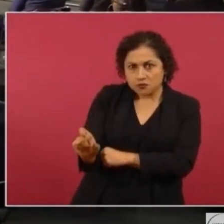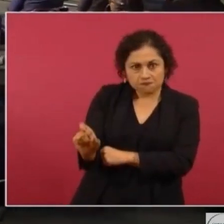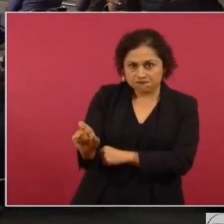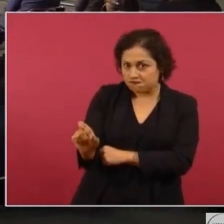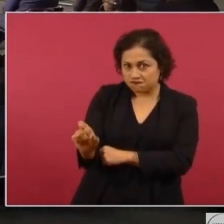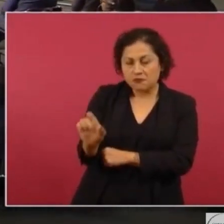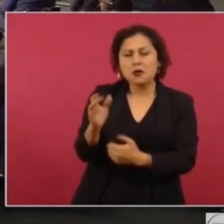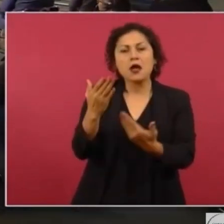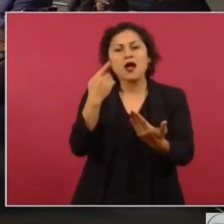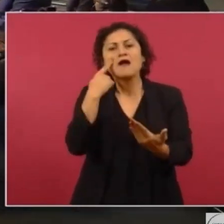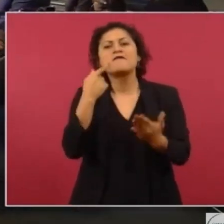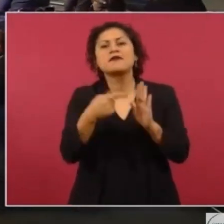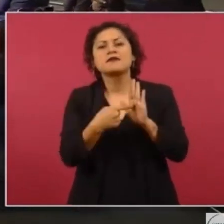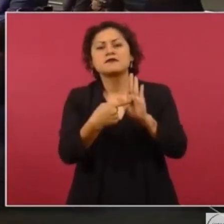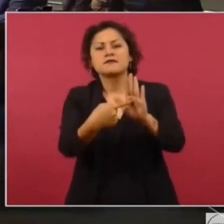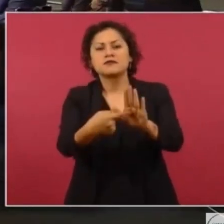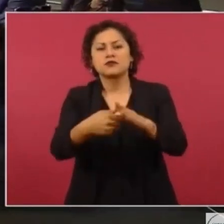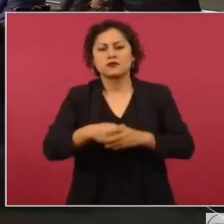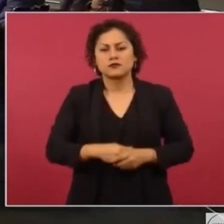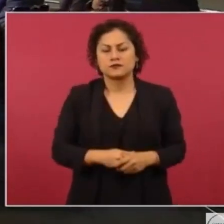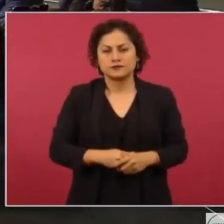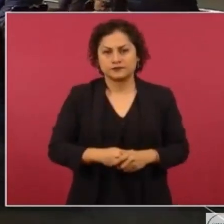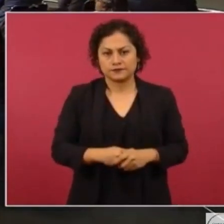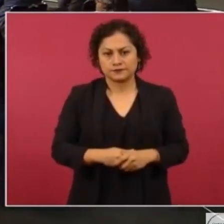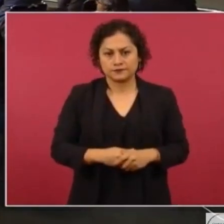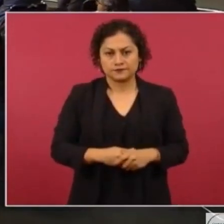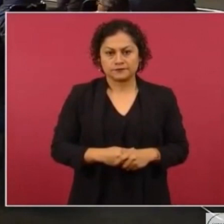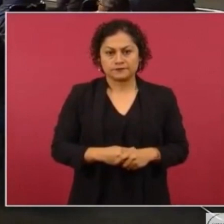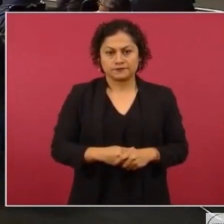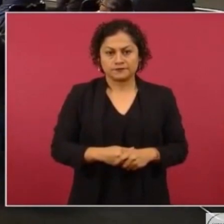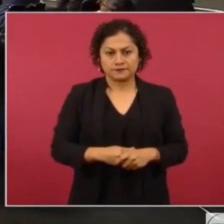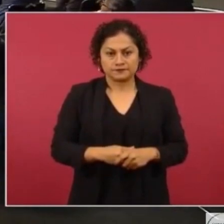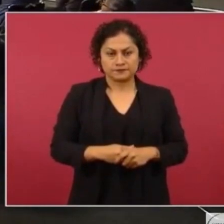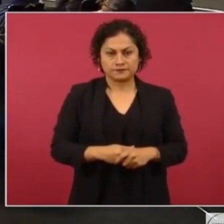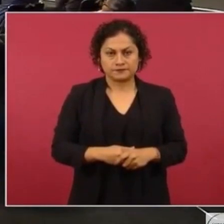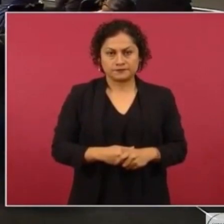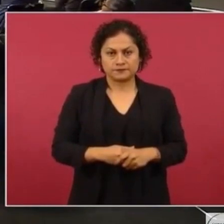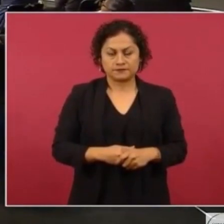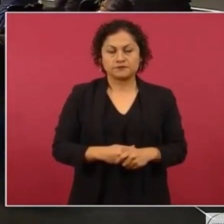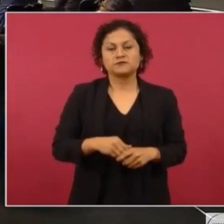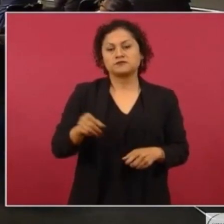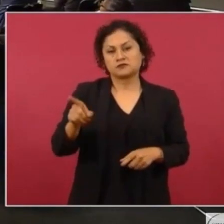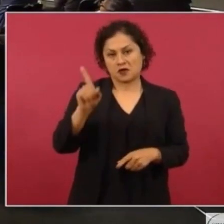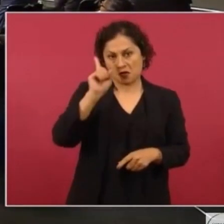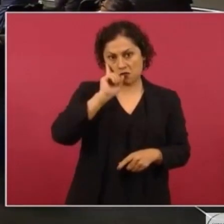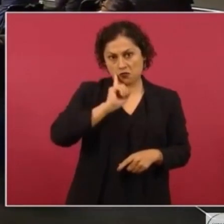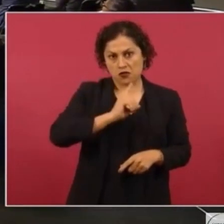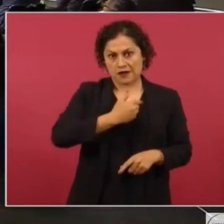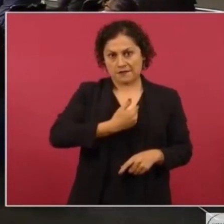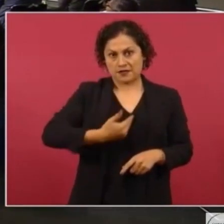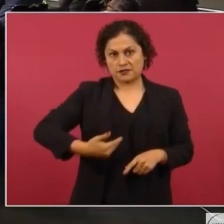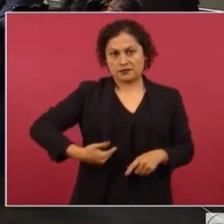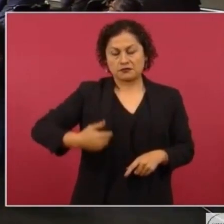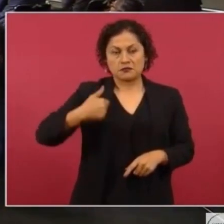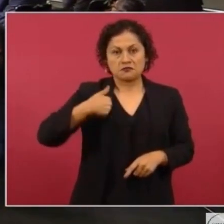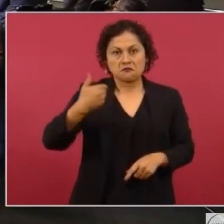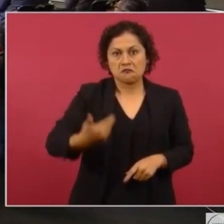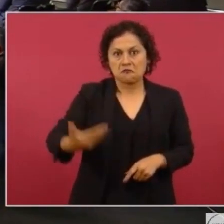al ministro a la ministra presidente no la conocía.